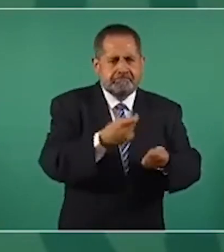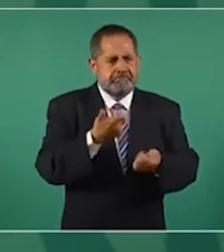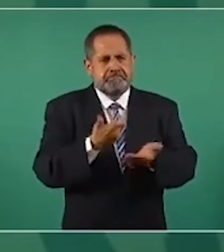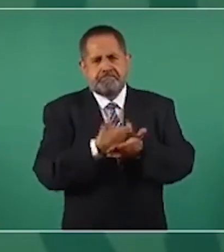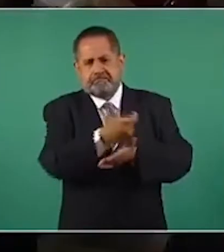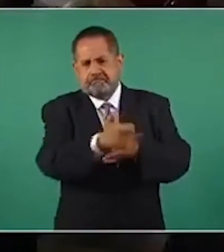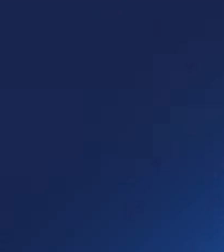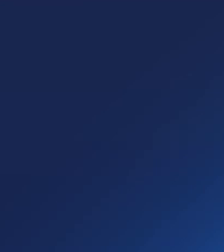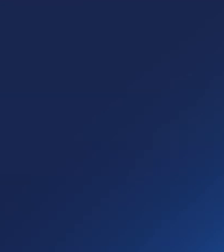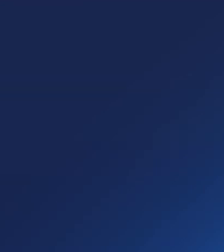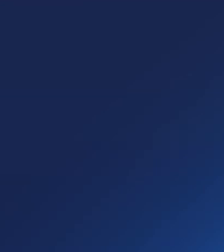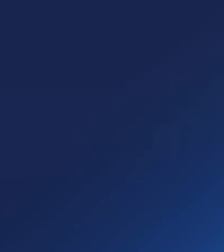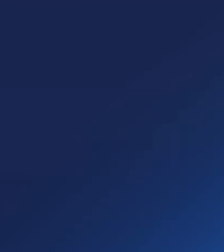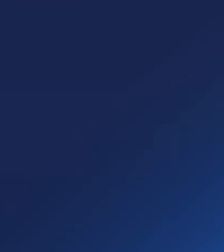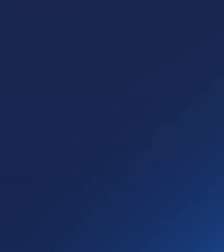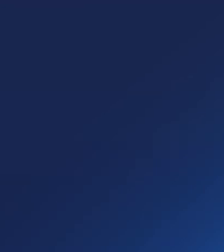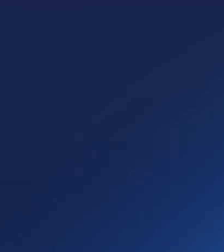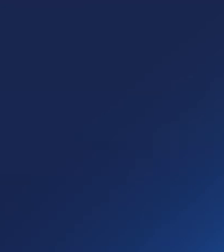deuda.